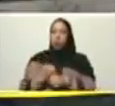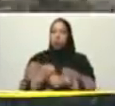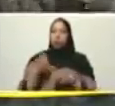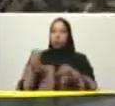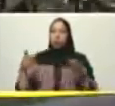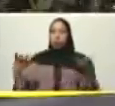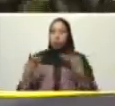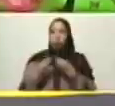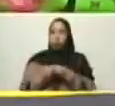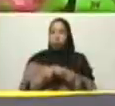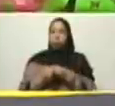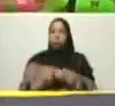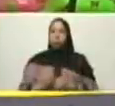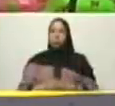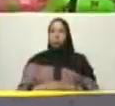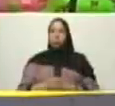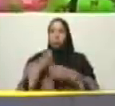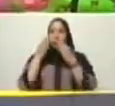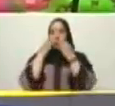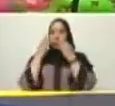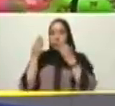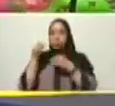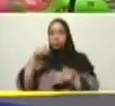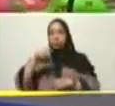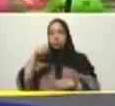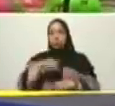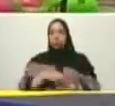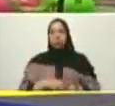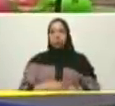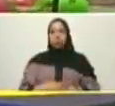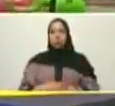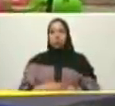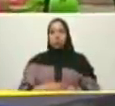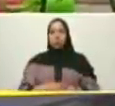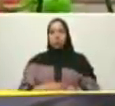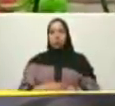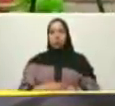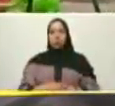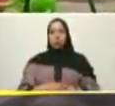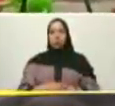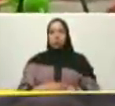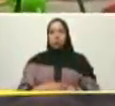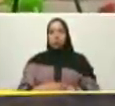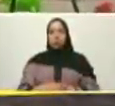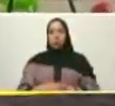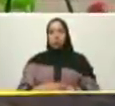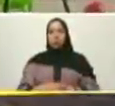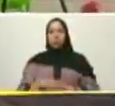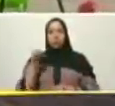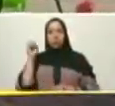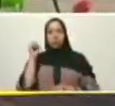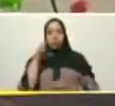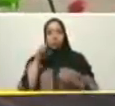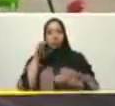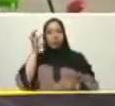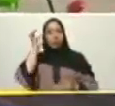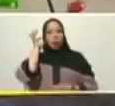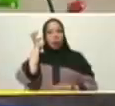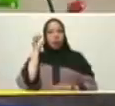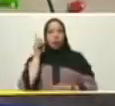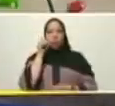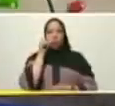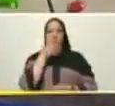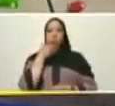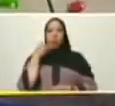nuestro urbanismo aquí en Ciudad de Una que Miguel le dé un mensaje adelante Miguel buenas